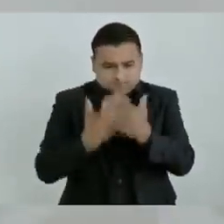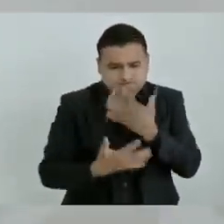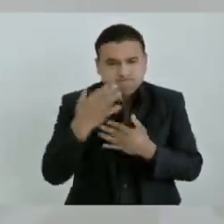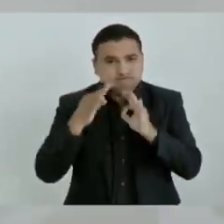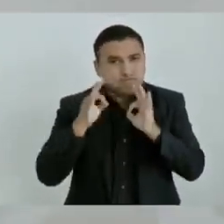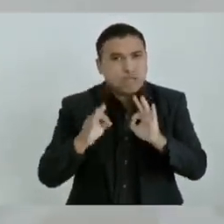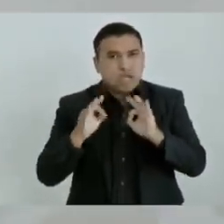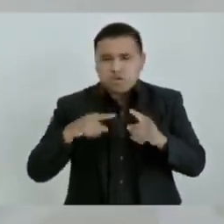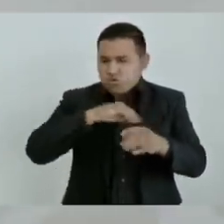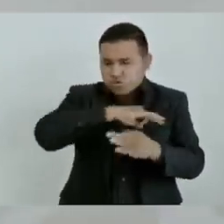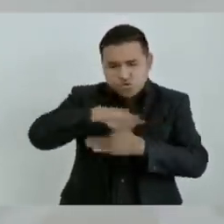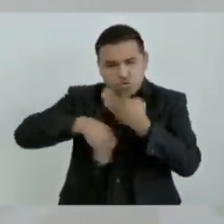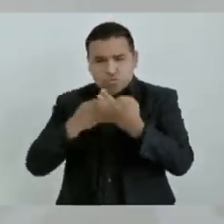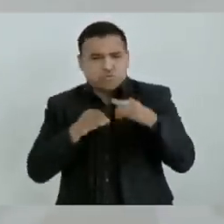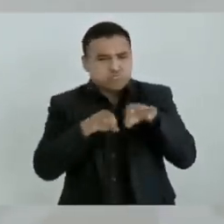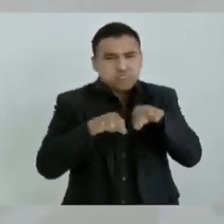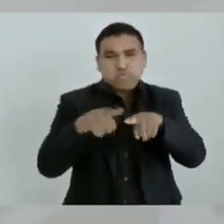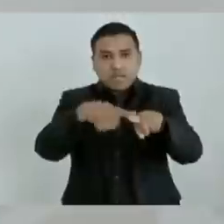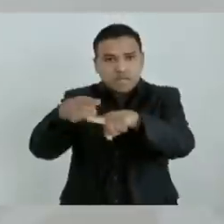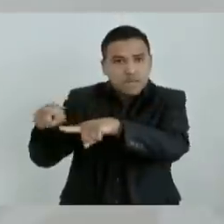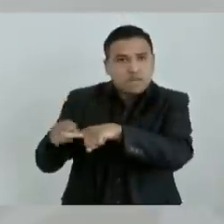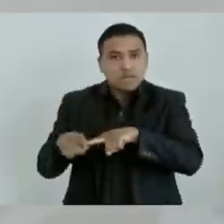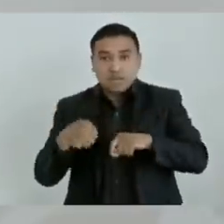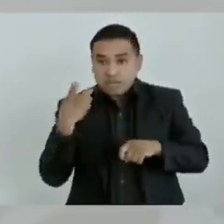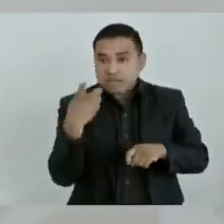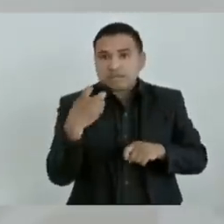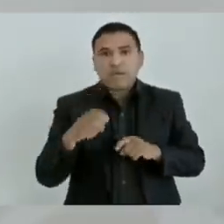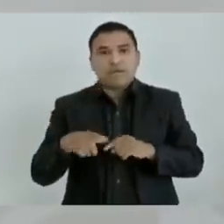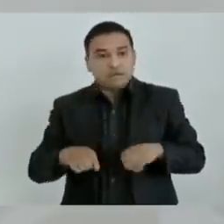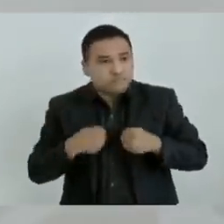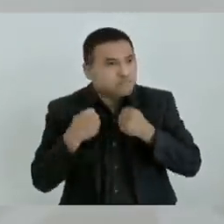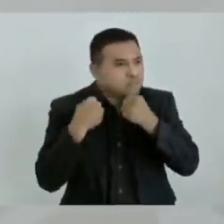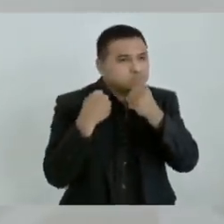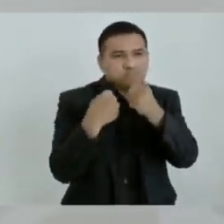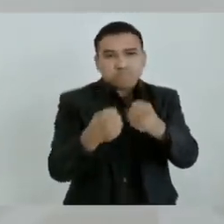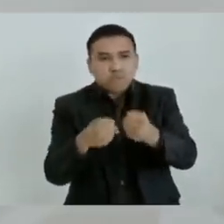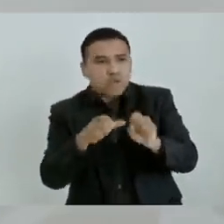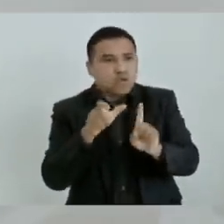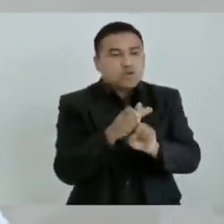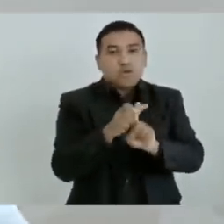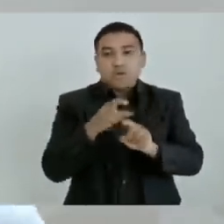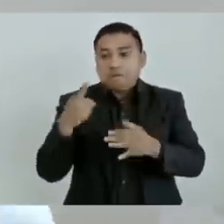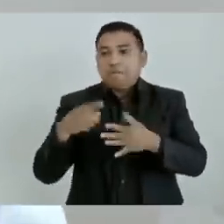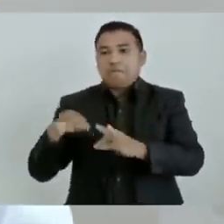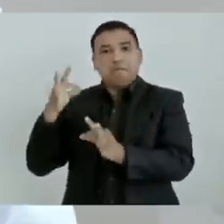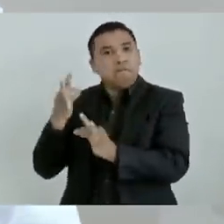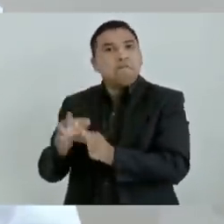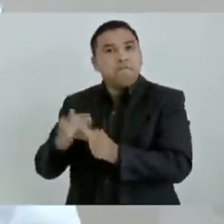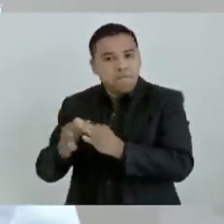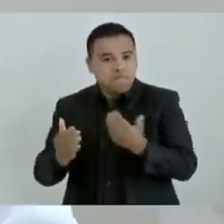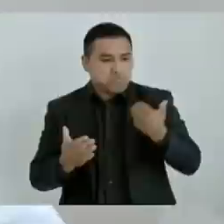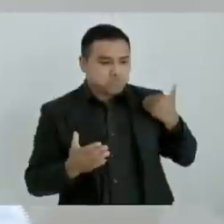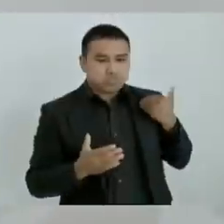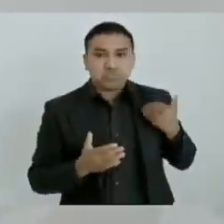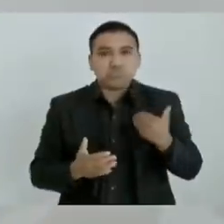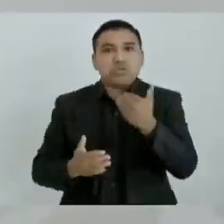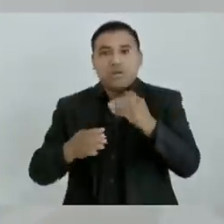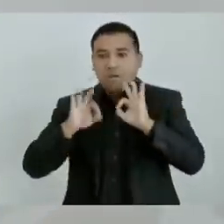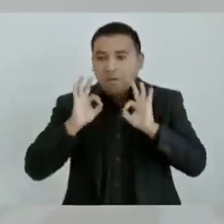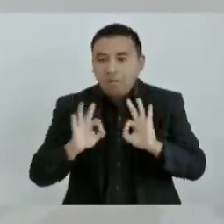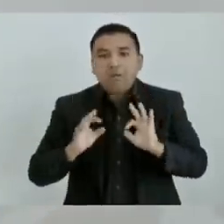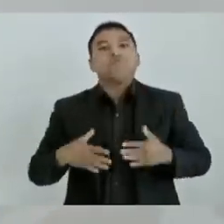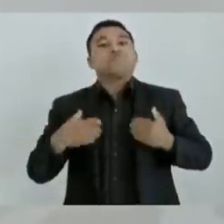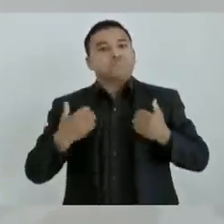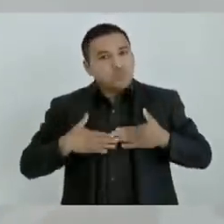en todas las actividades, principalmente en materia de seguridad, nos está dando muy buenos resultados y una gran